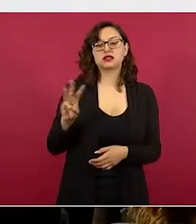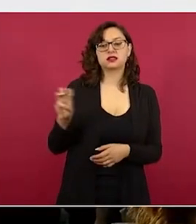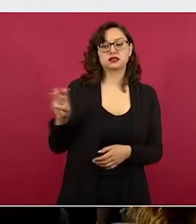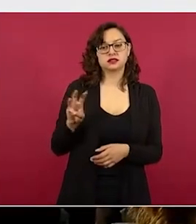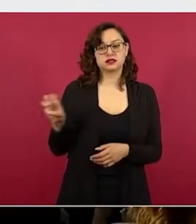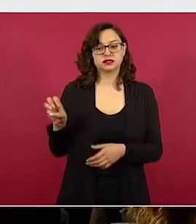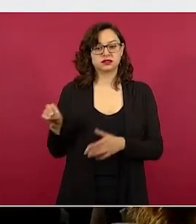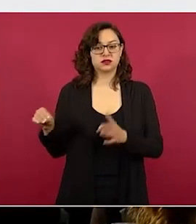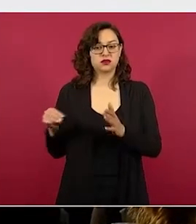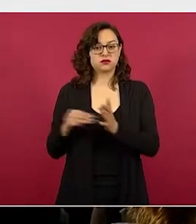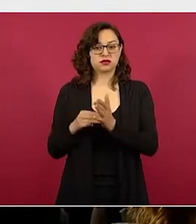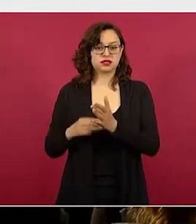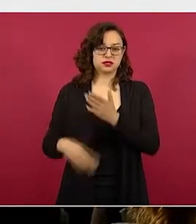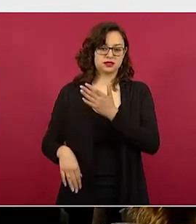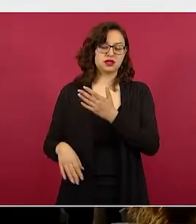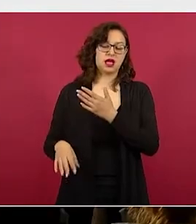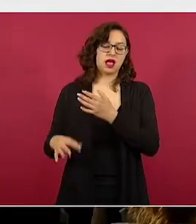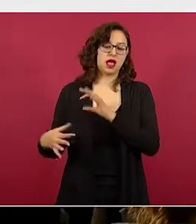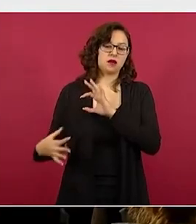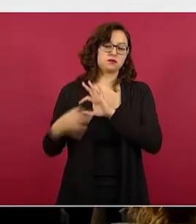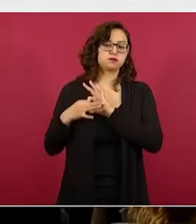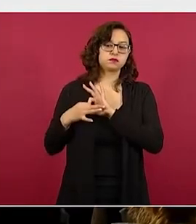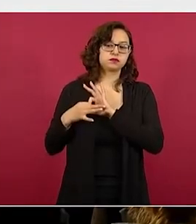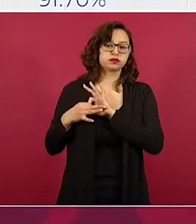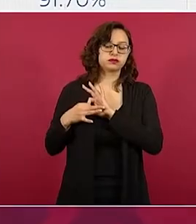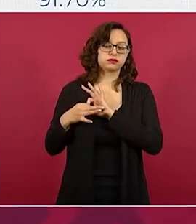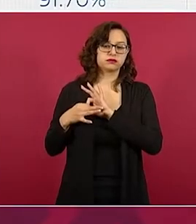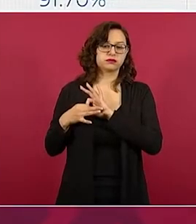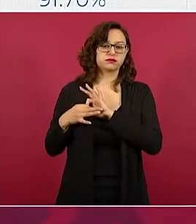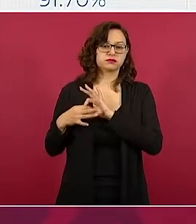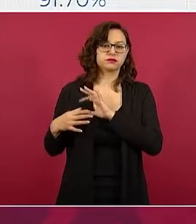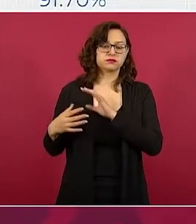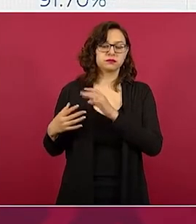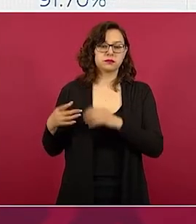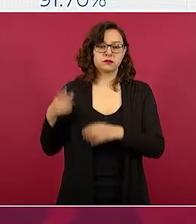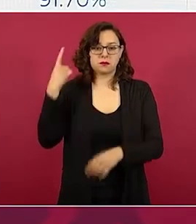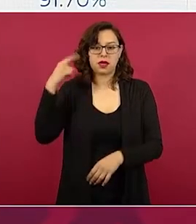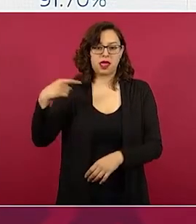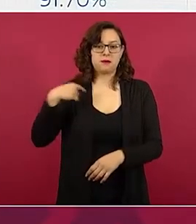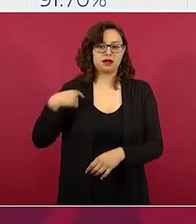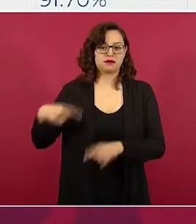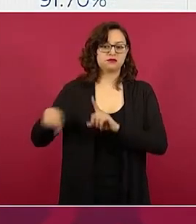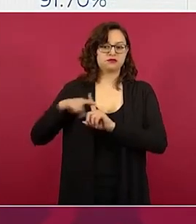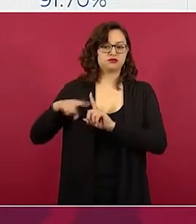o un poco más.